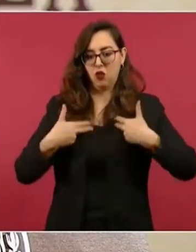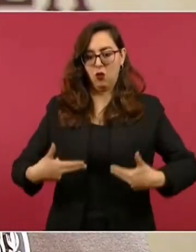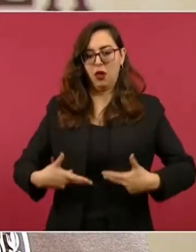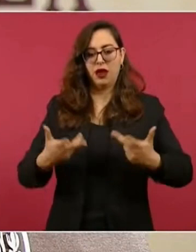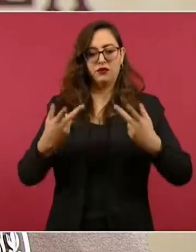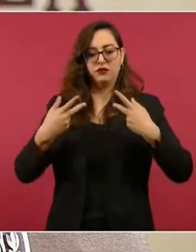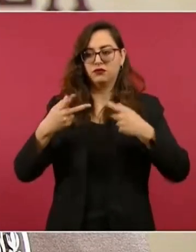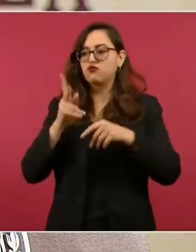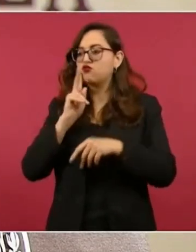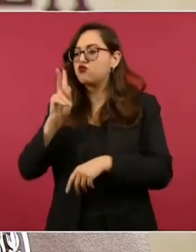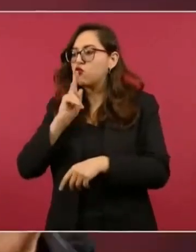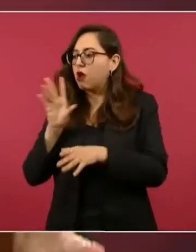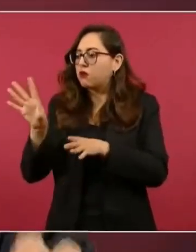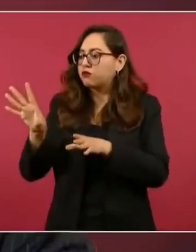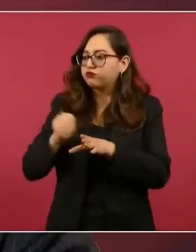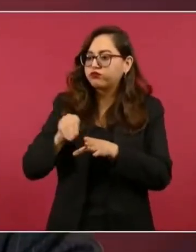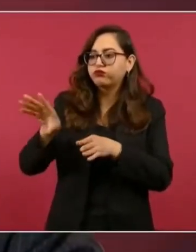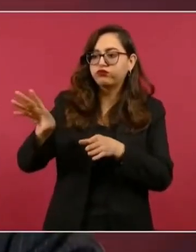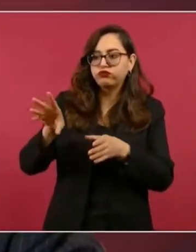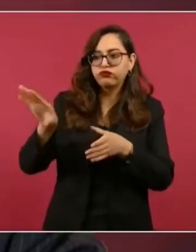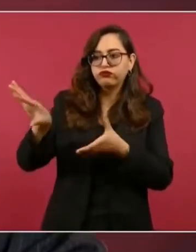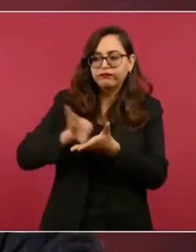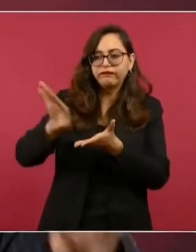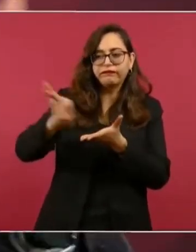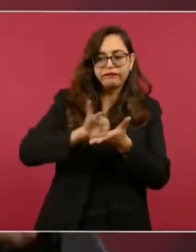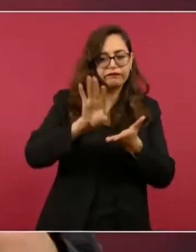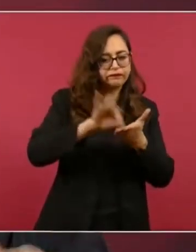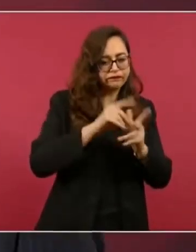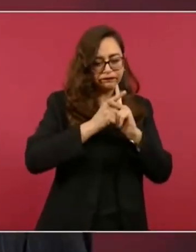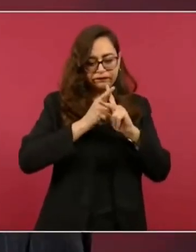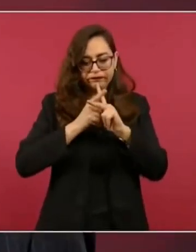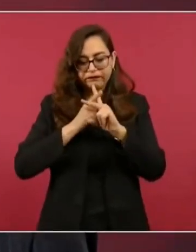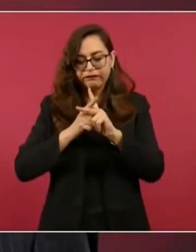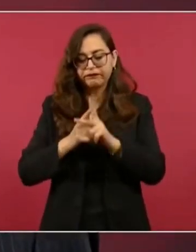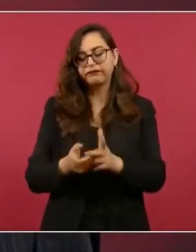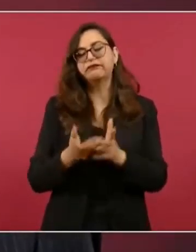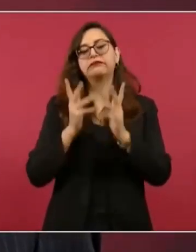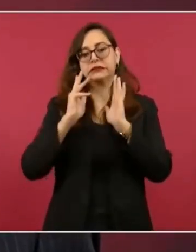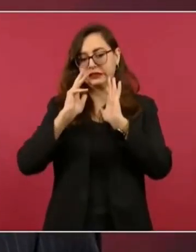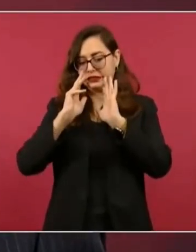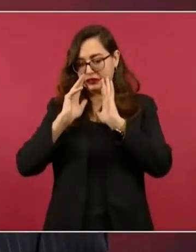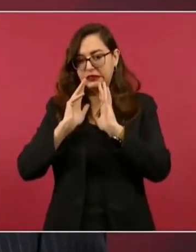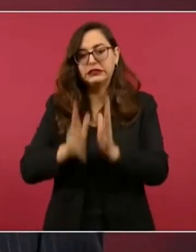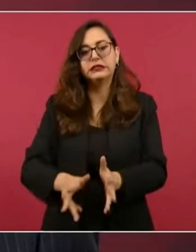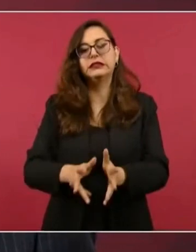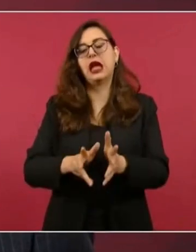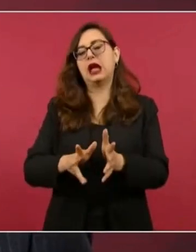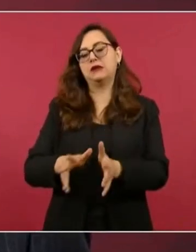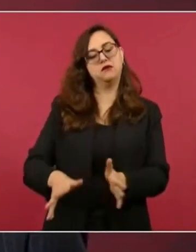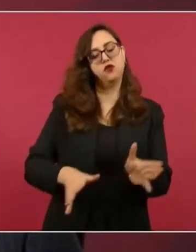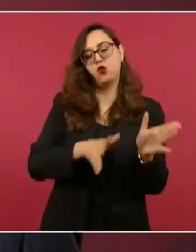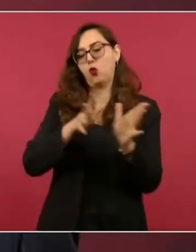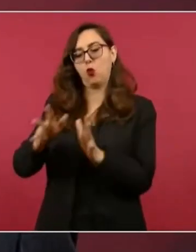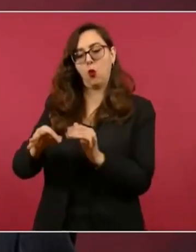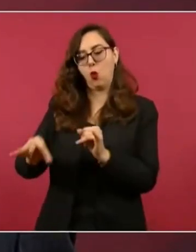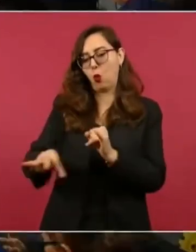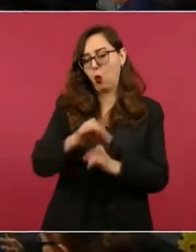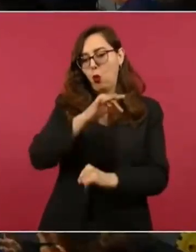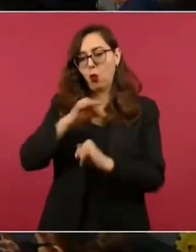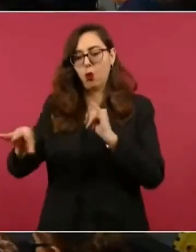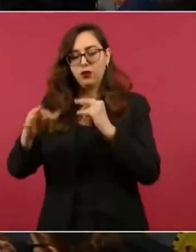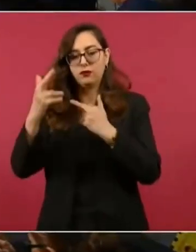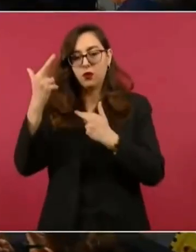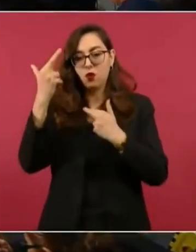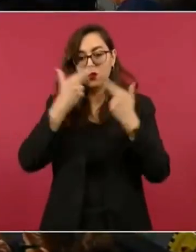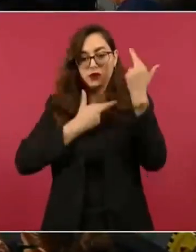número de personas que conforman el tamaño del estudio y que se pase a la fase analítica con base en esos resultados,